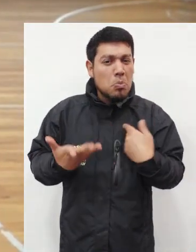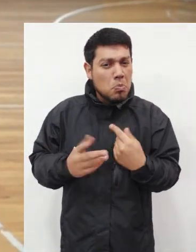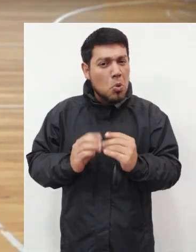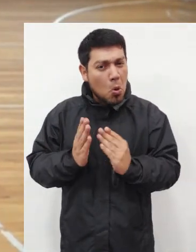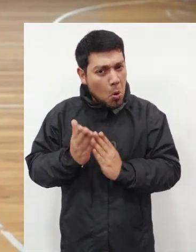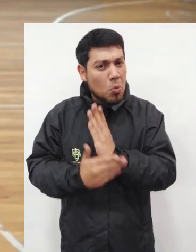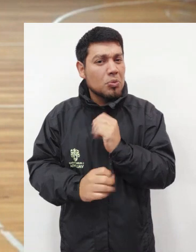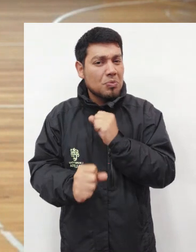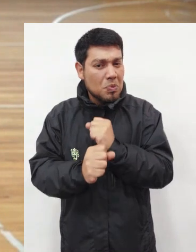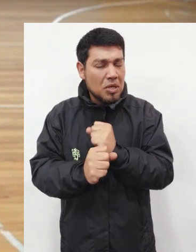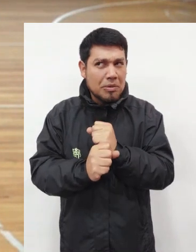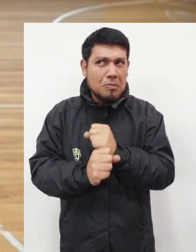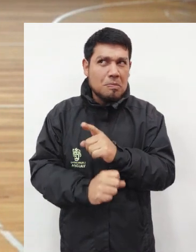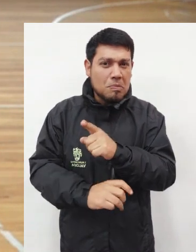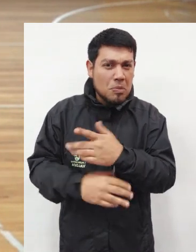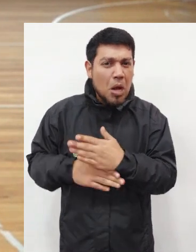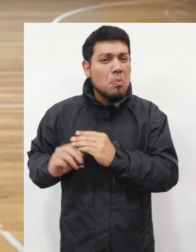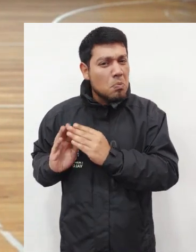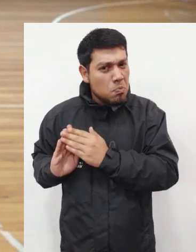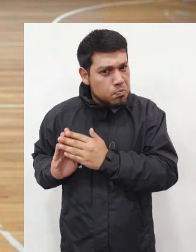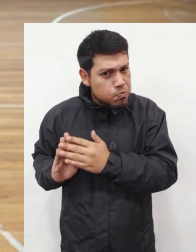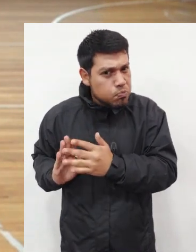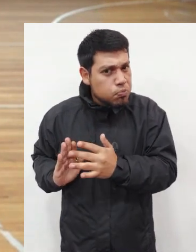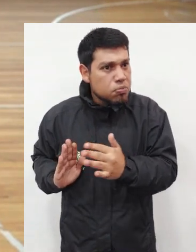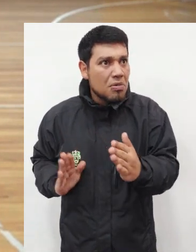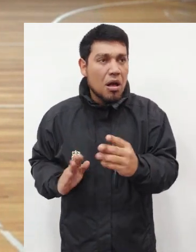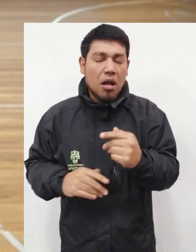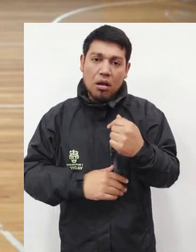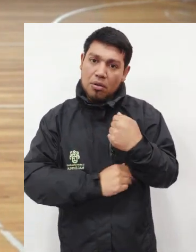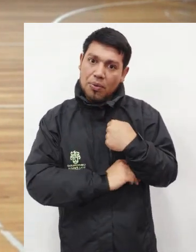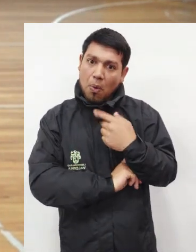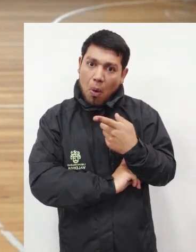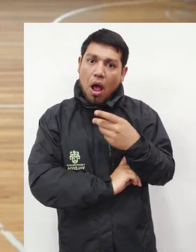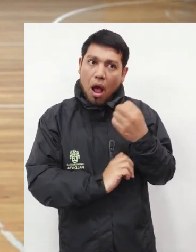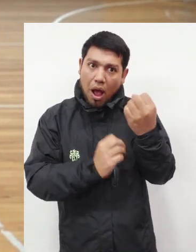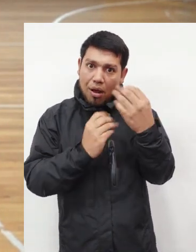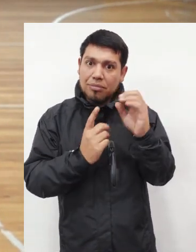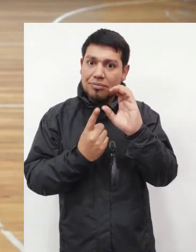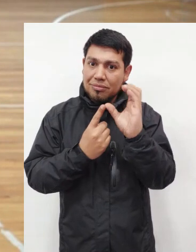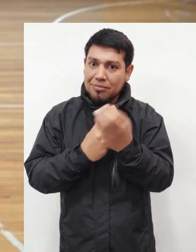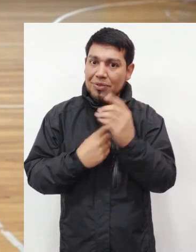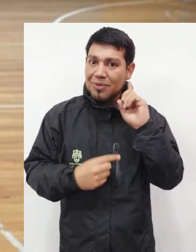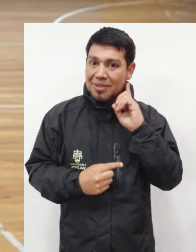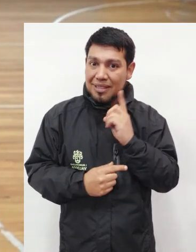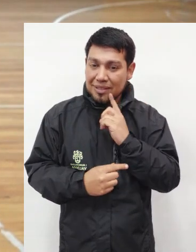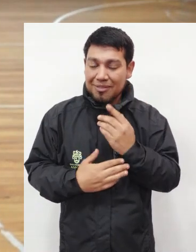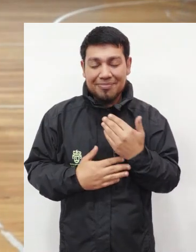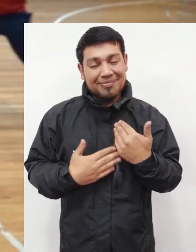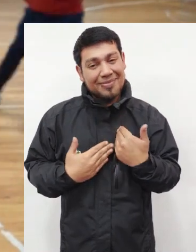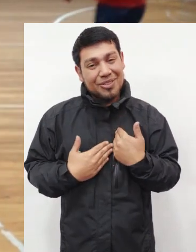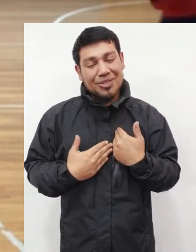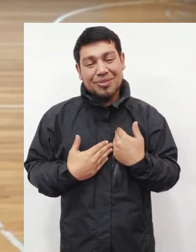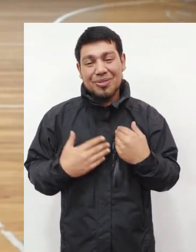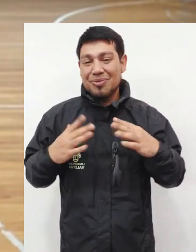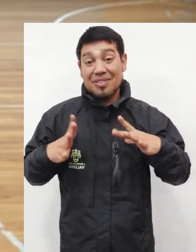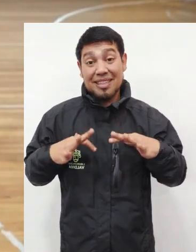tuvimos una buena comunicación y tomando la palabra justo con ese taller comencé a conocer a la